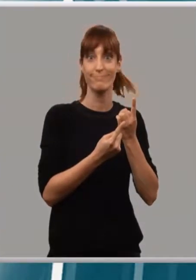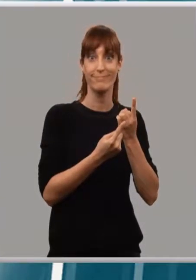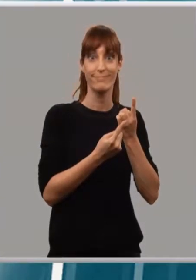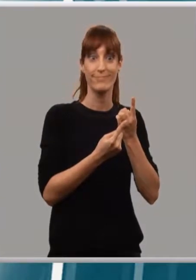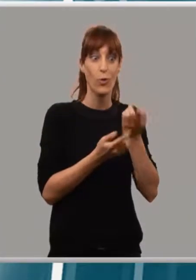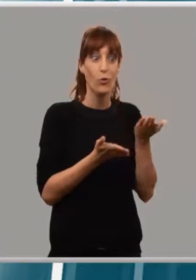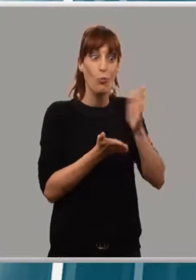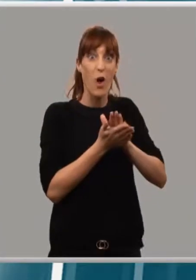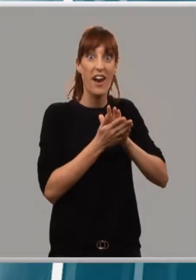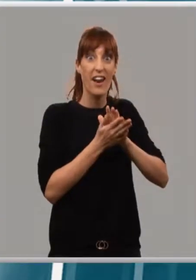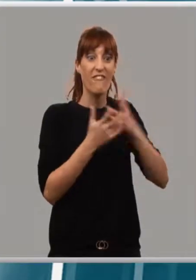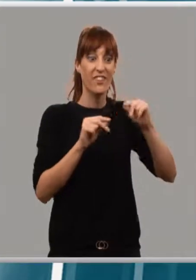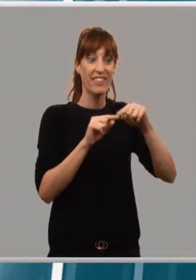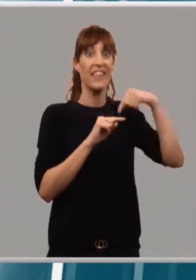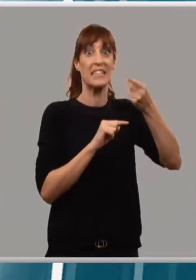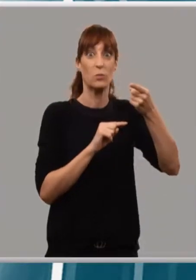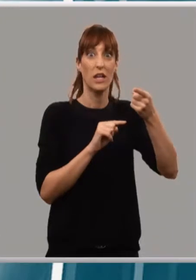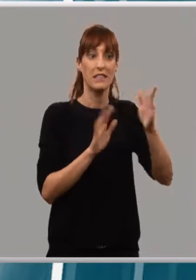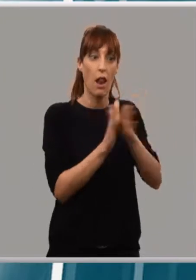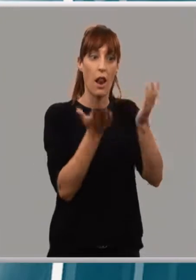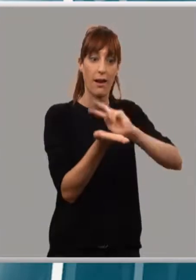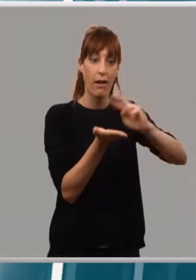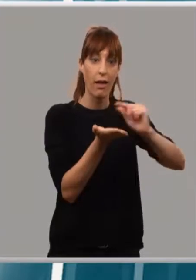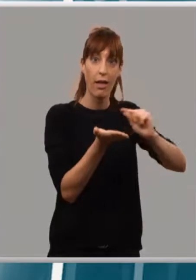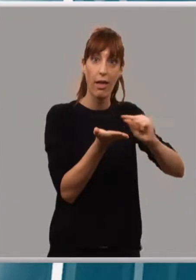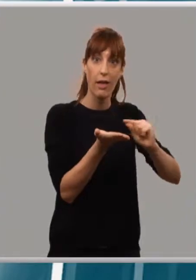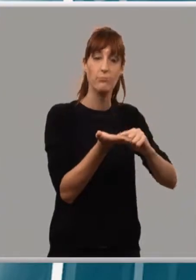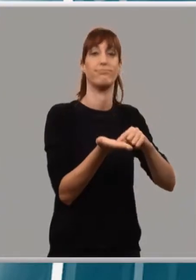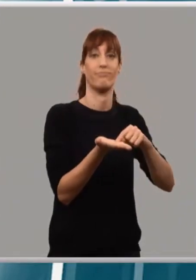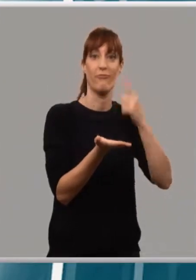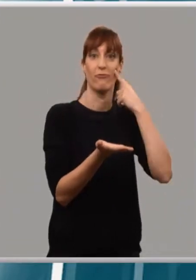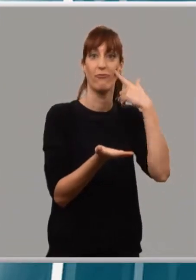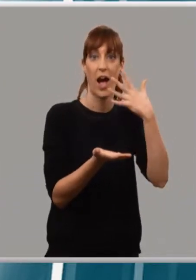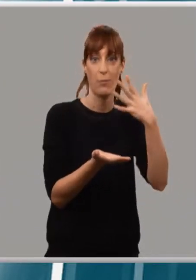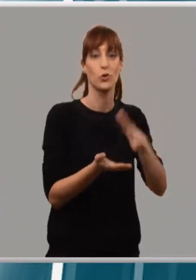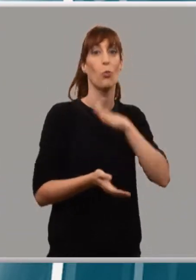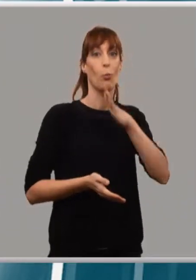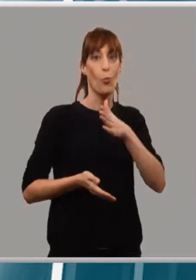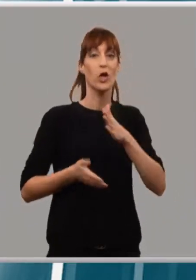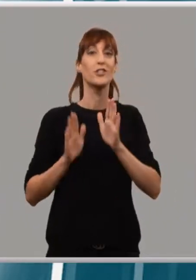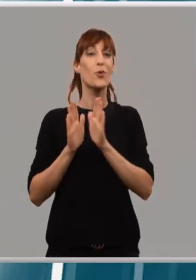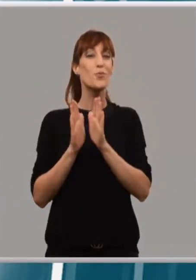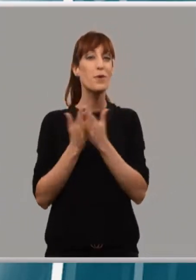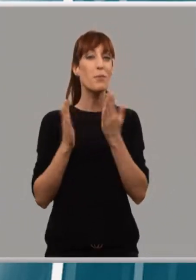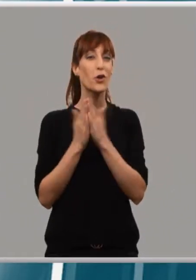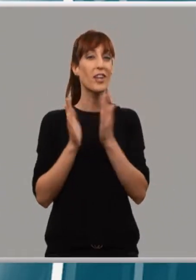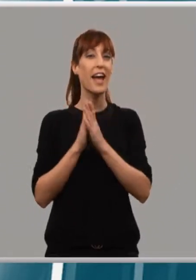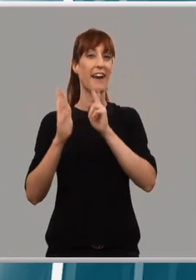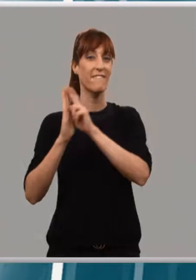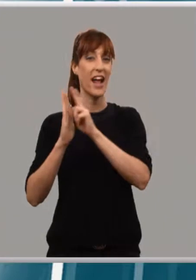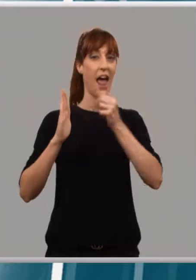después de morir. Hoy se celebra el Día de las Escritoras y la Biblioteca Rafael Azcona les rinde un pequeño homenaje.